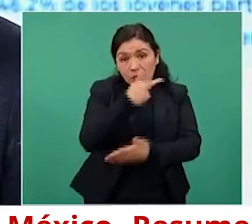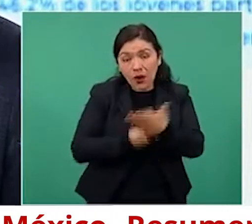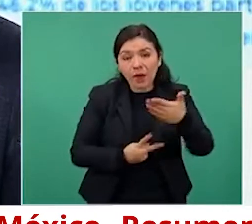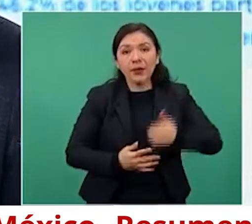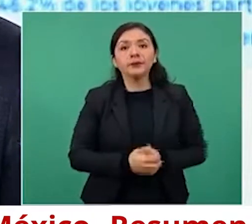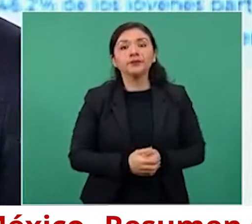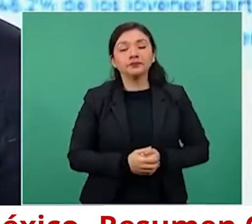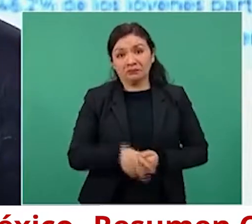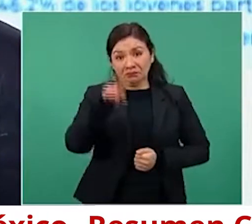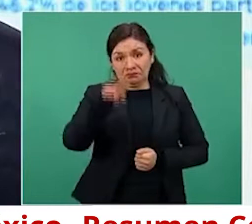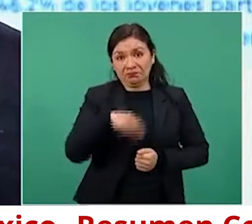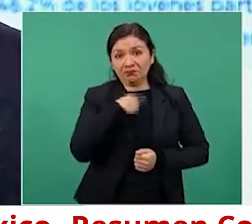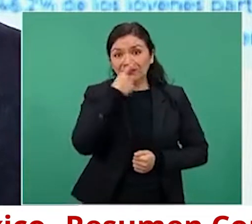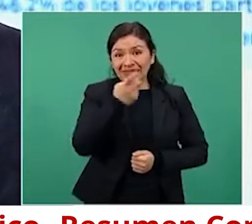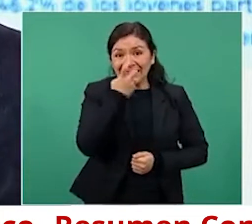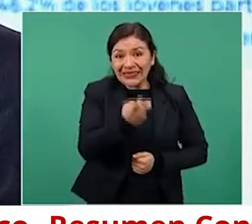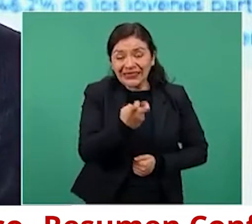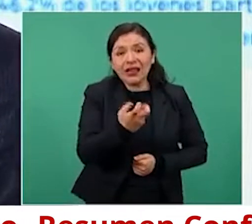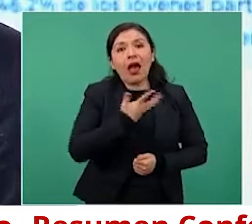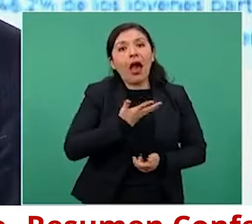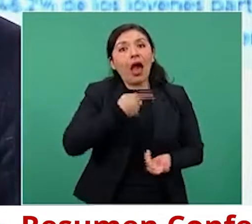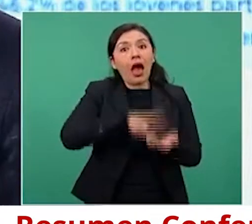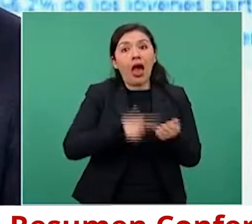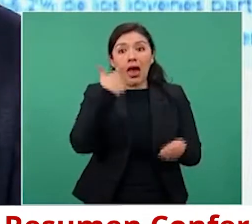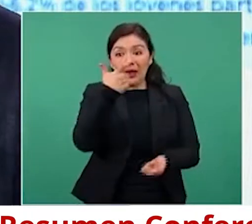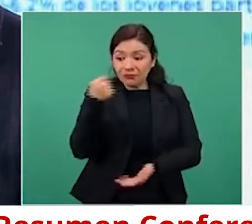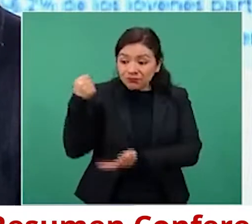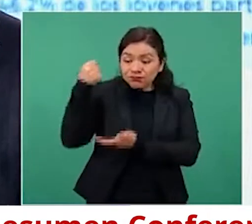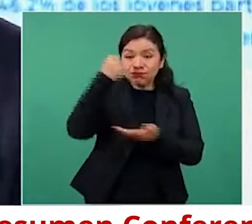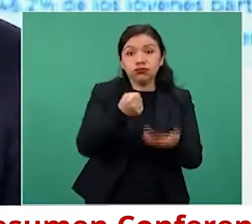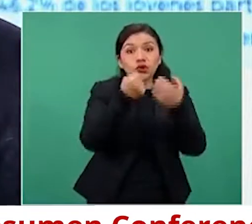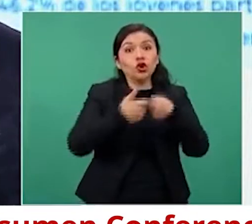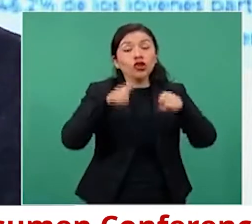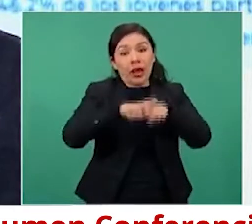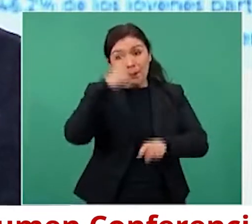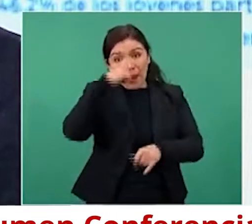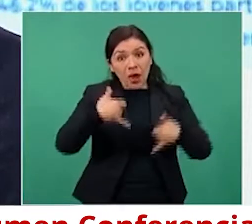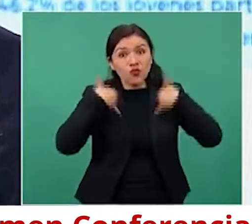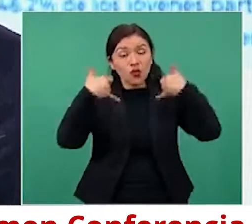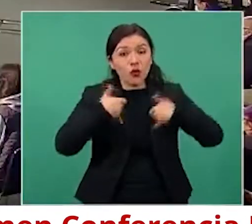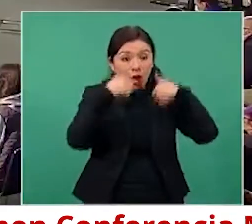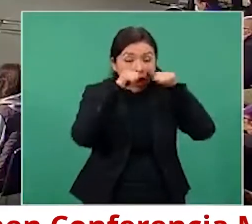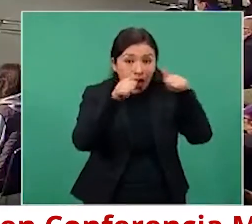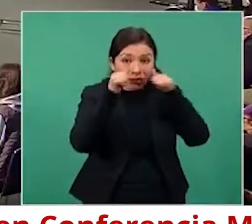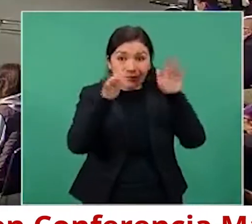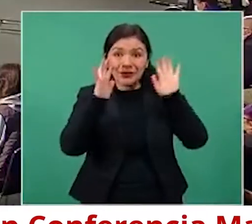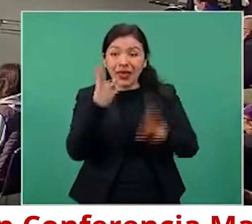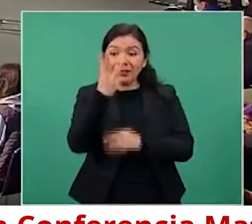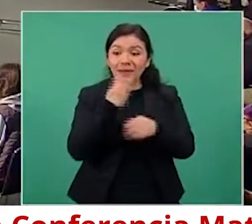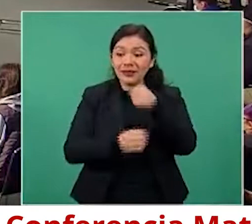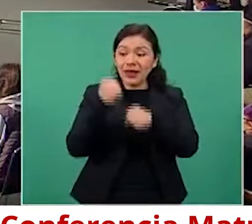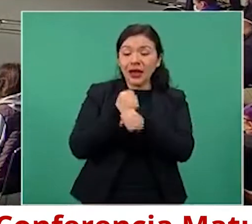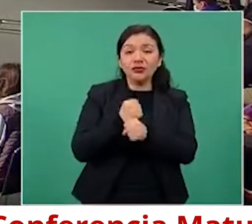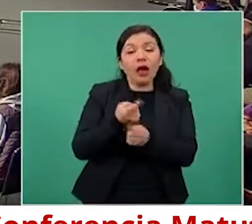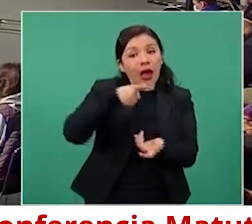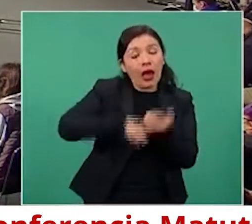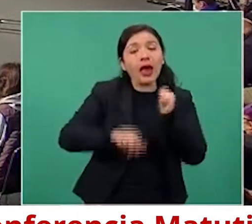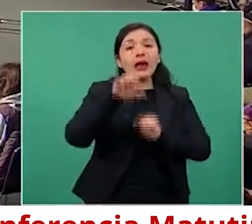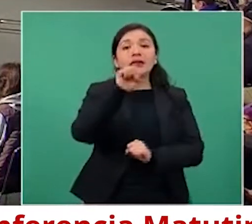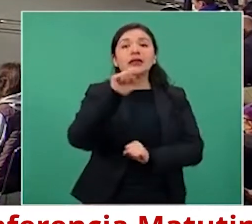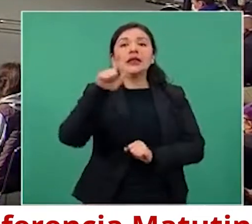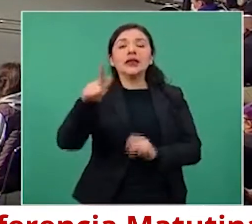decirles también que esto ha significado una inversión social en la juventud durante estos tres años de 67 mil